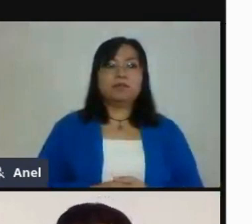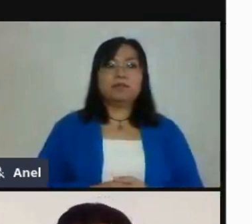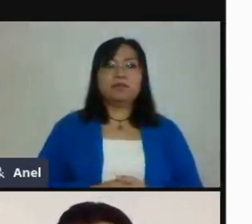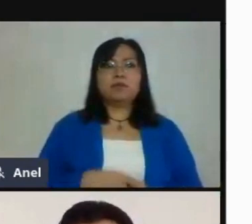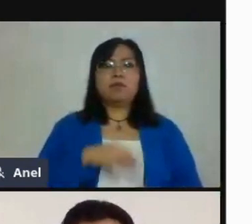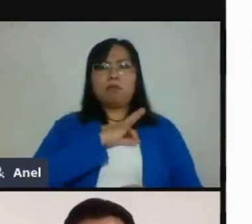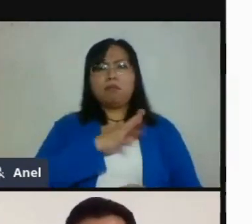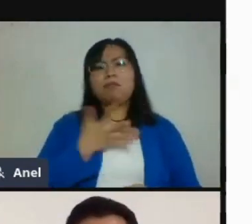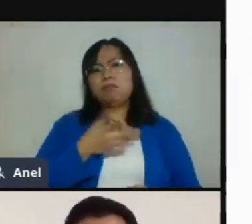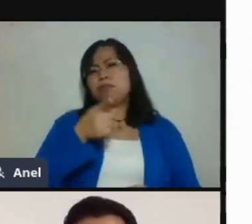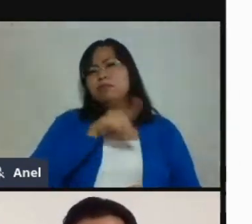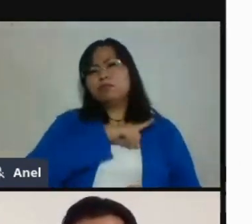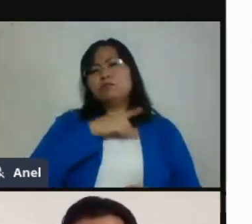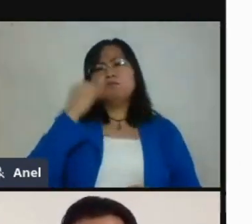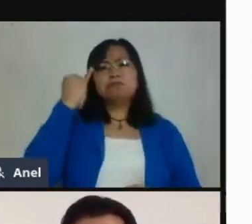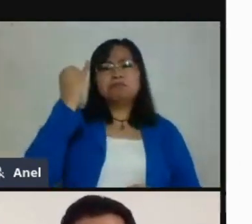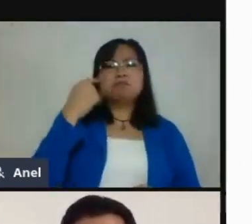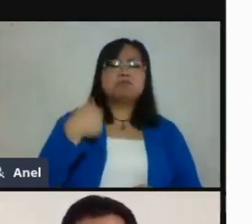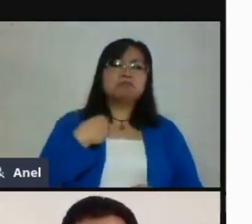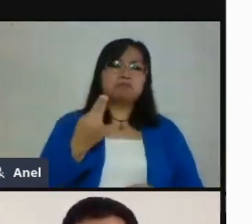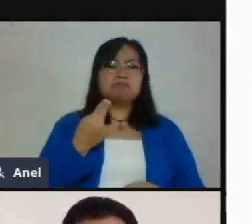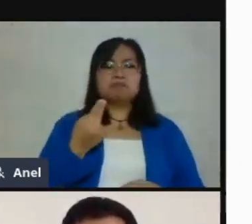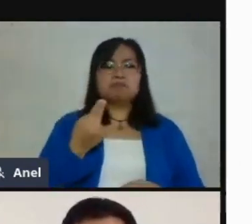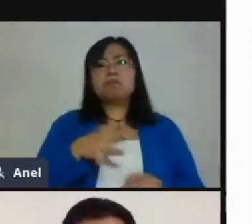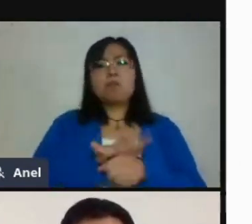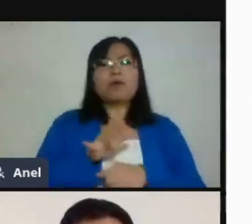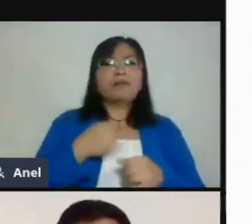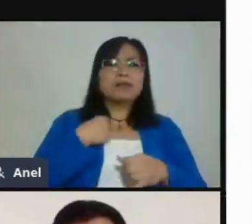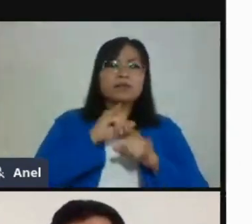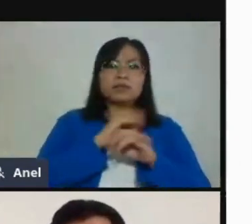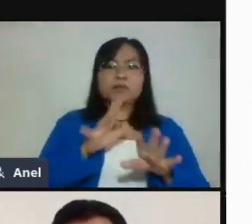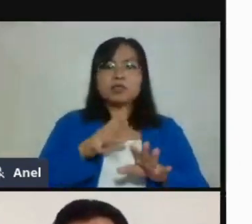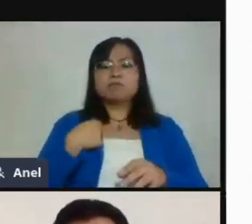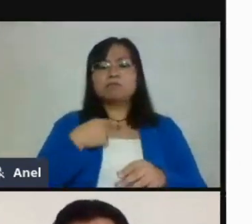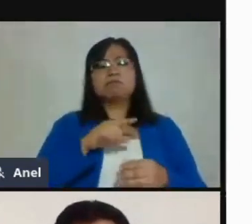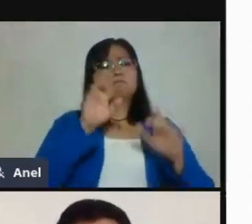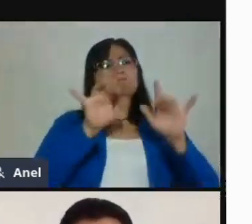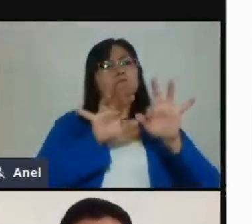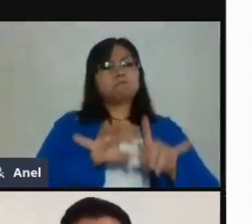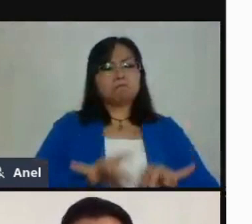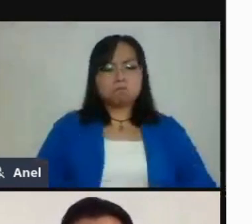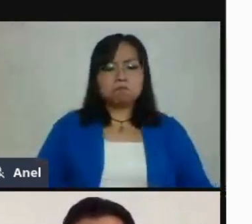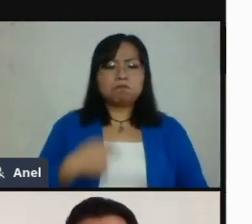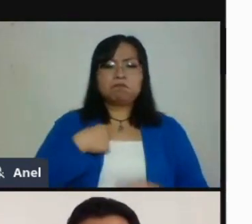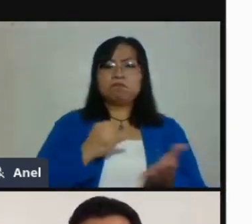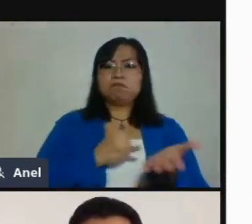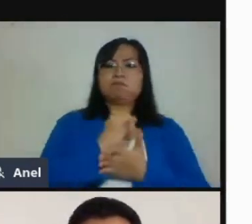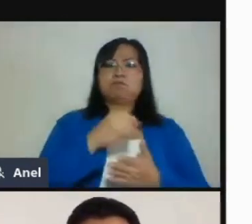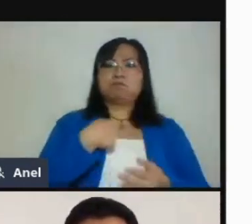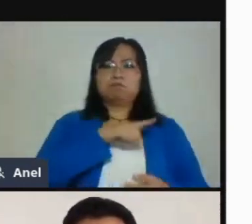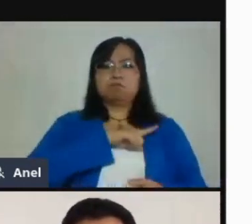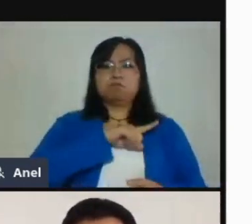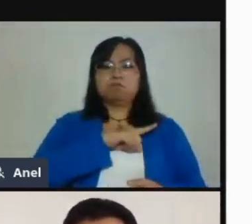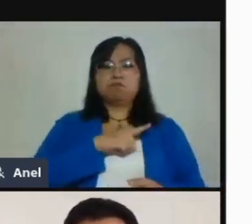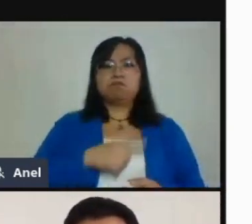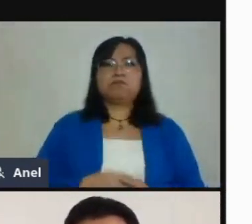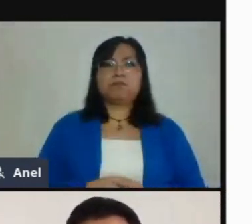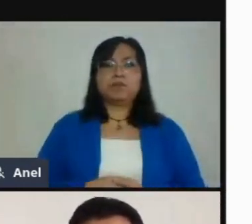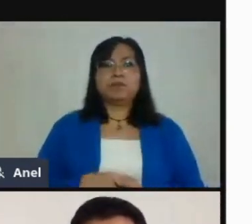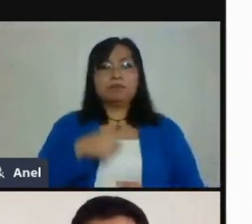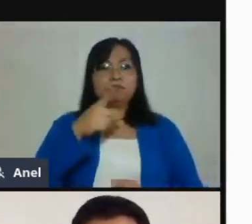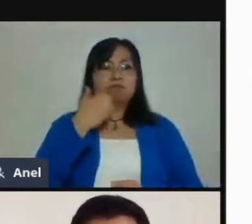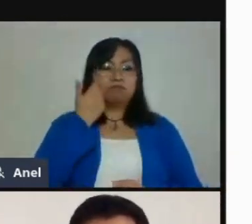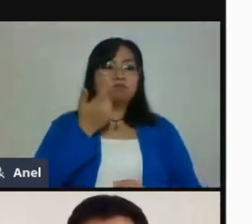manera manual, es una muy buena primera parte para poder empezar a trabajar y definir las herramientas, yo les recomiendo que si están sus